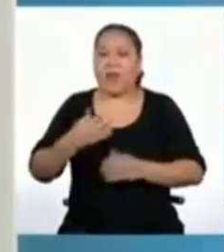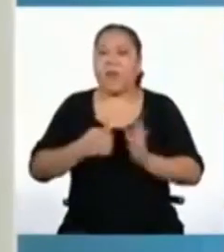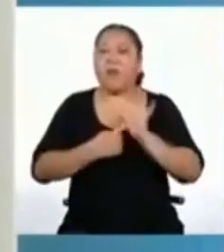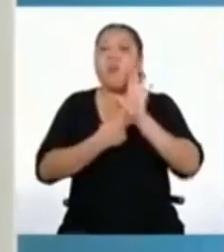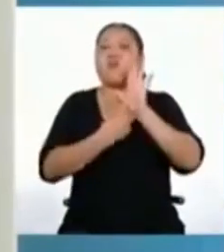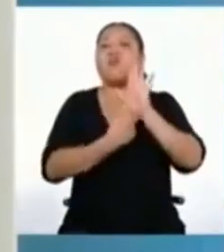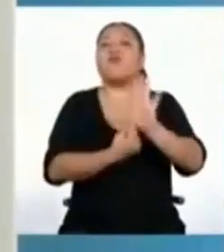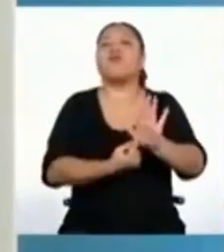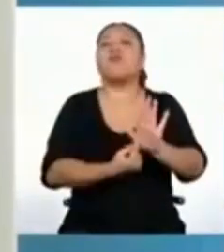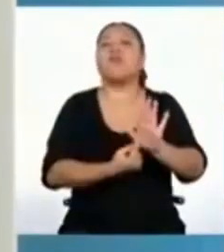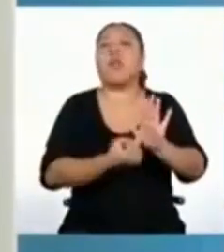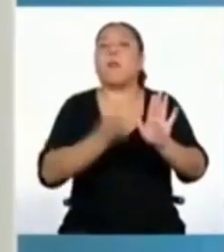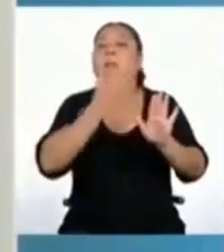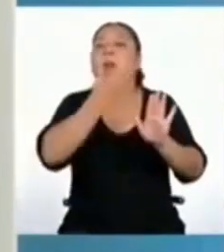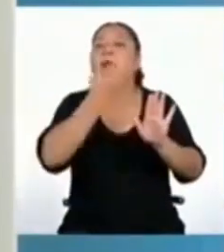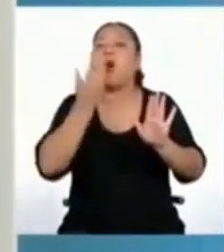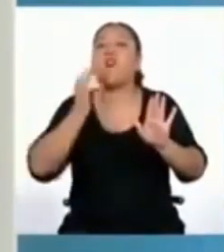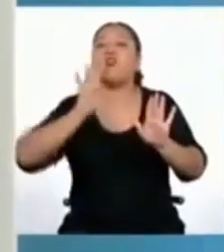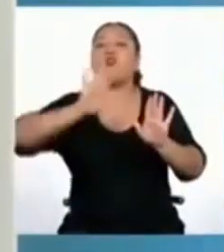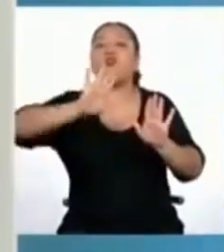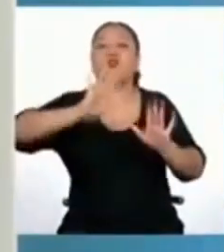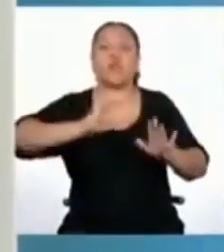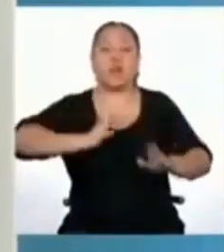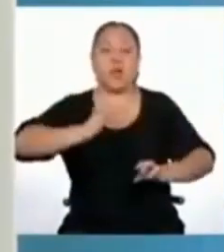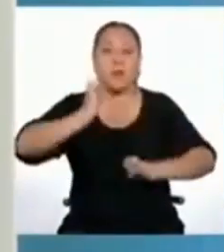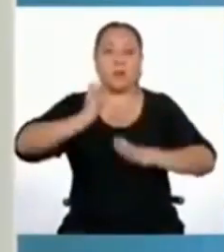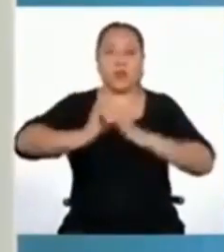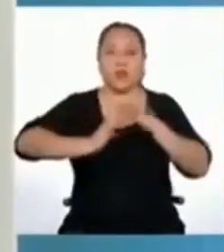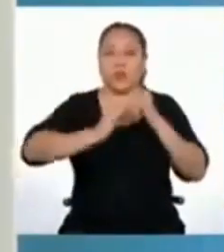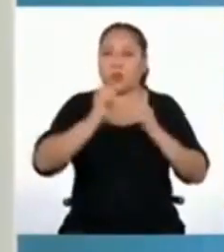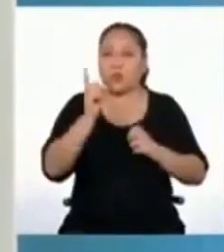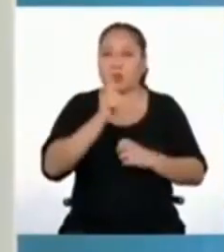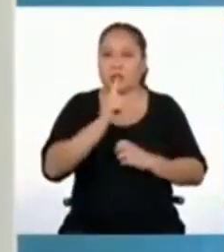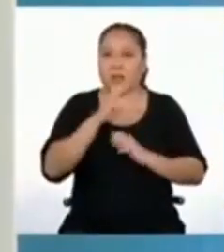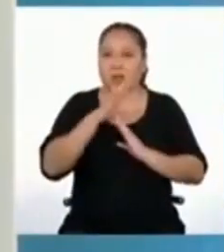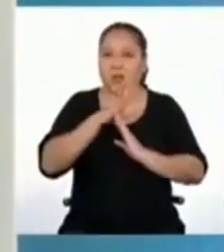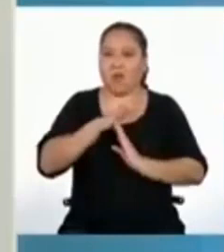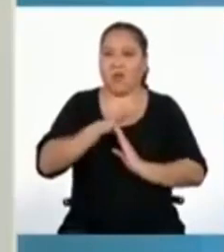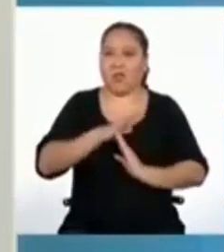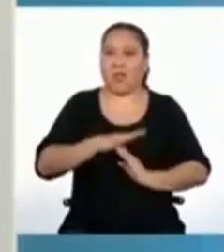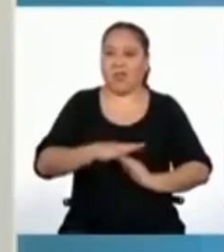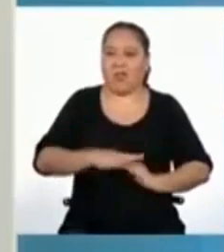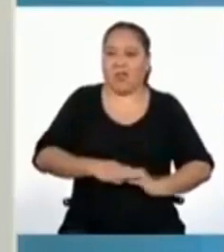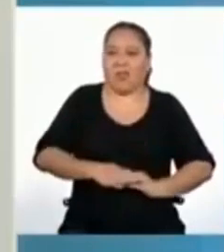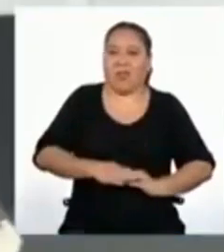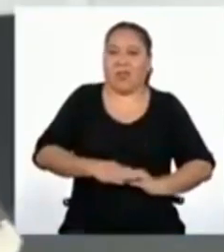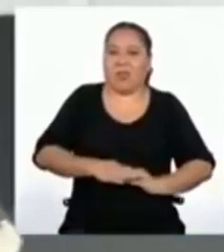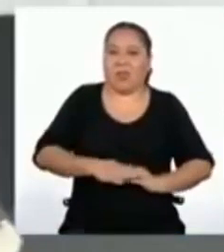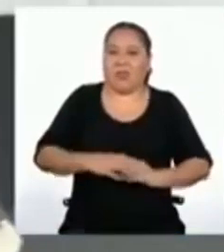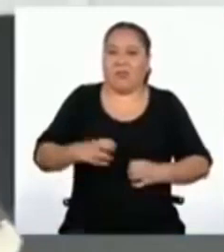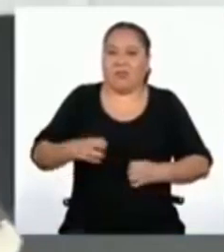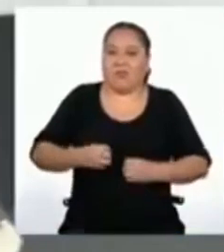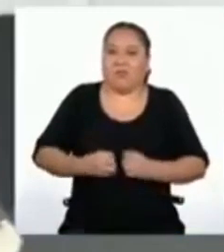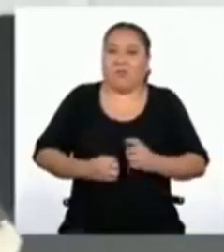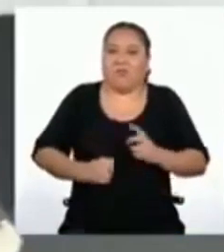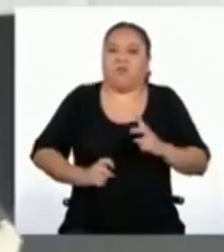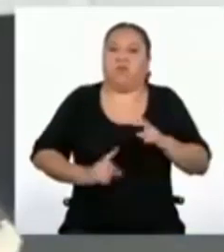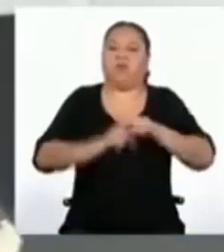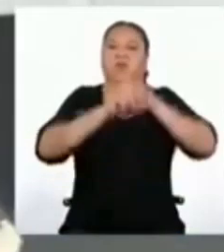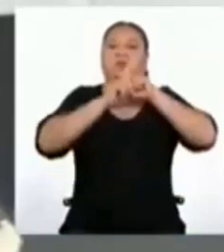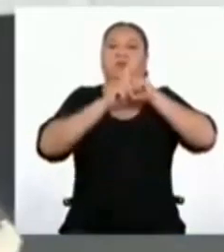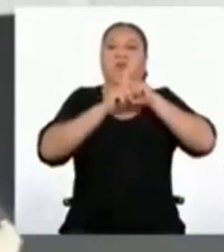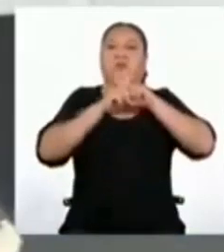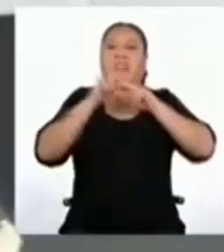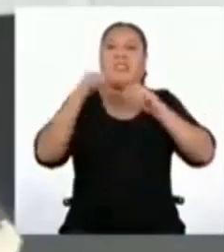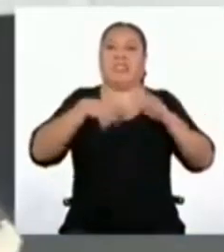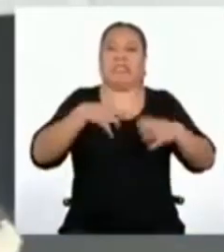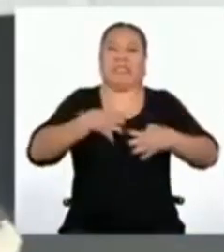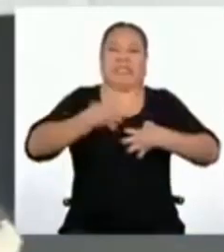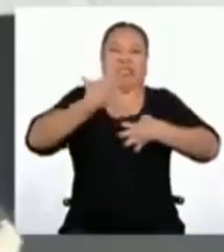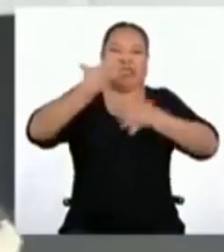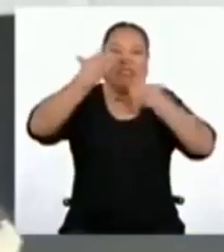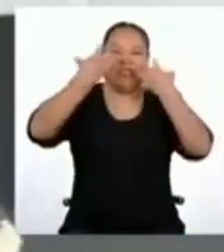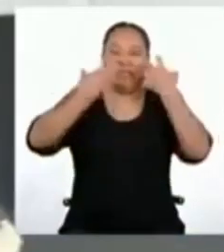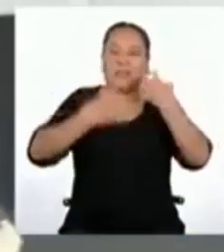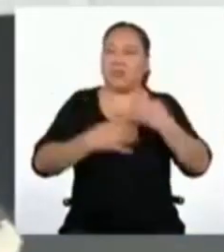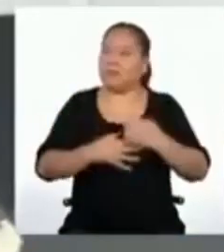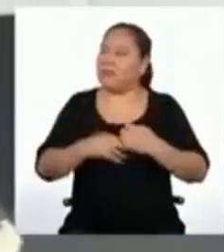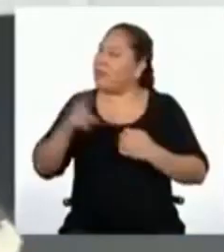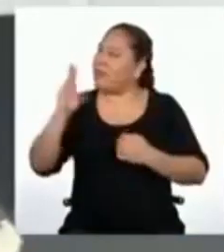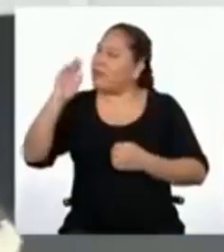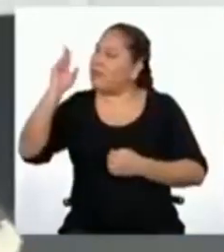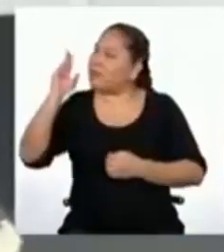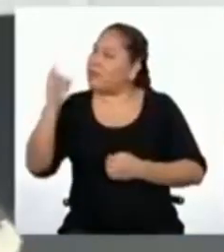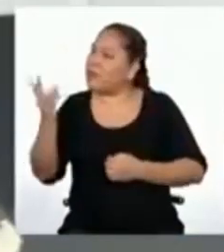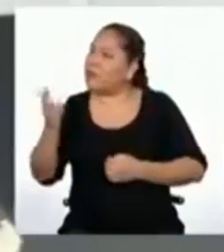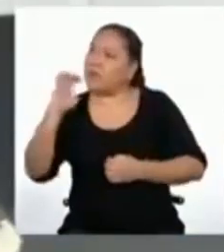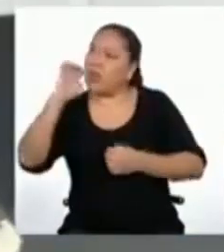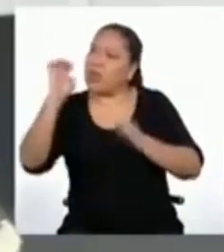las emociones y evitar que surjan situaciones violentas. Profesora, ¿y podemos tomar